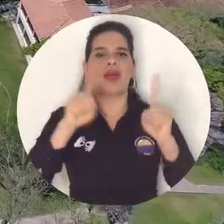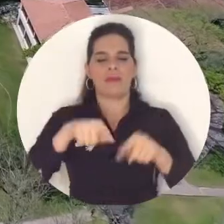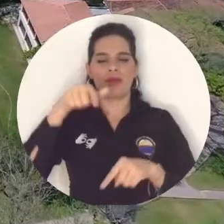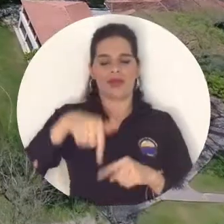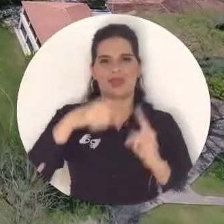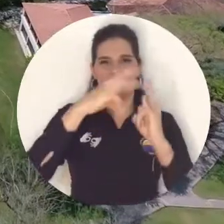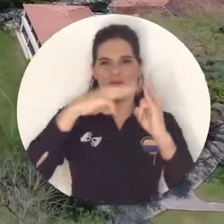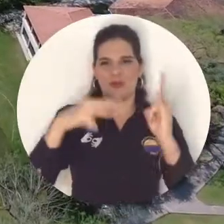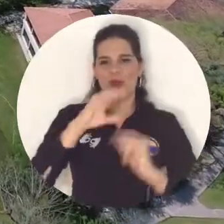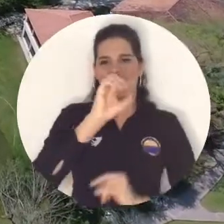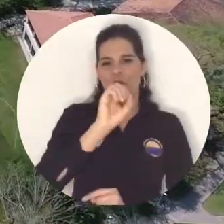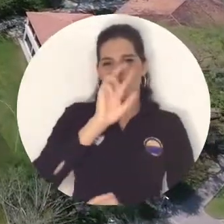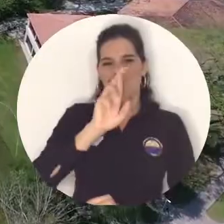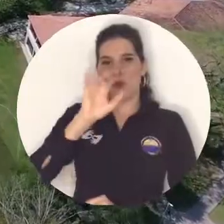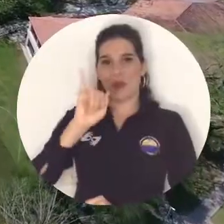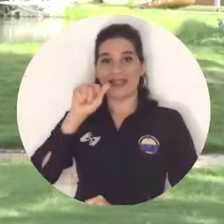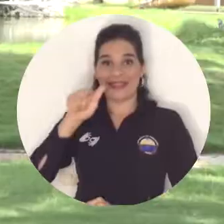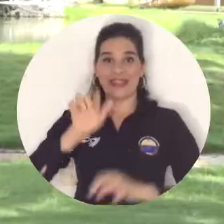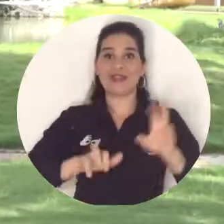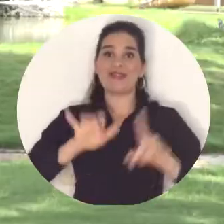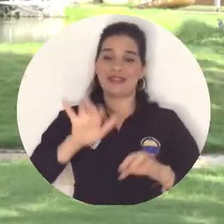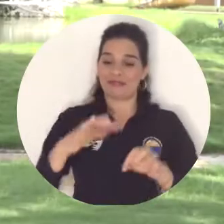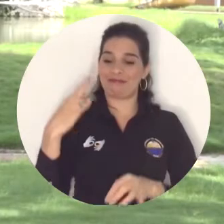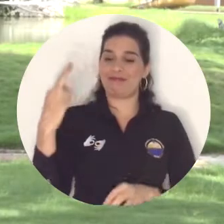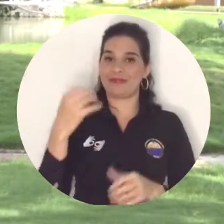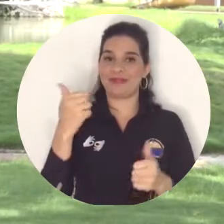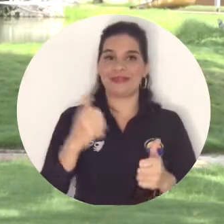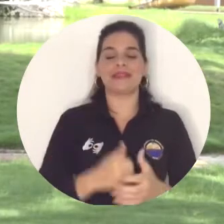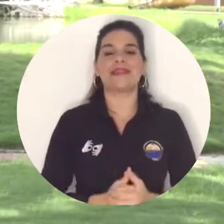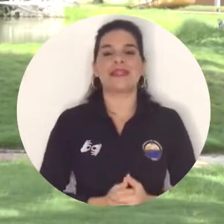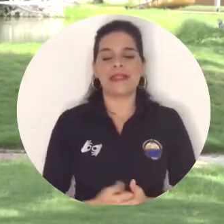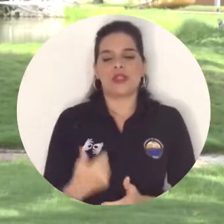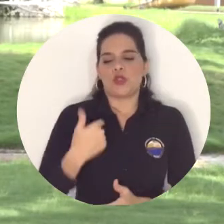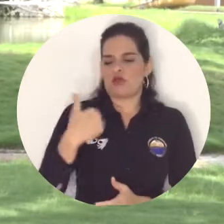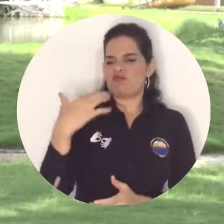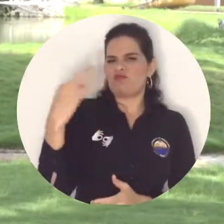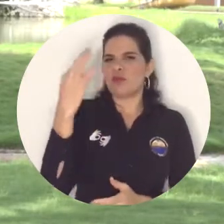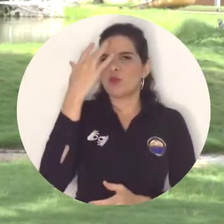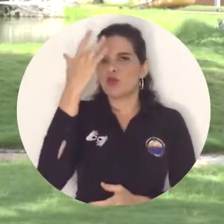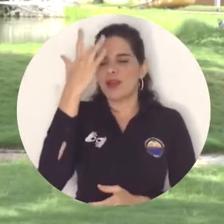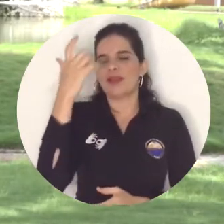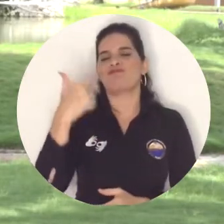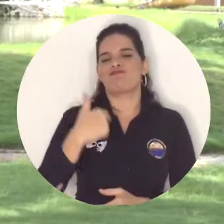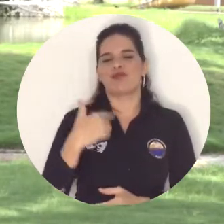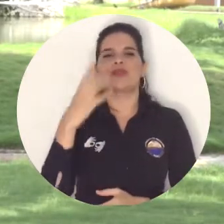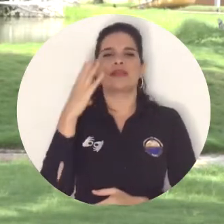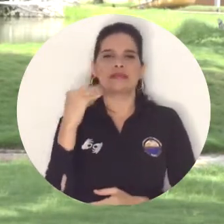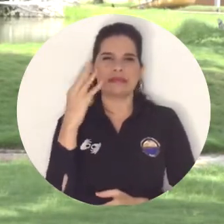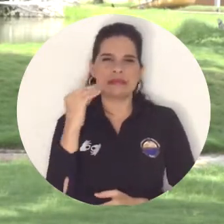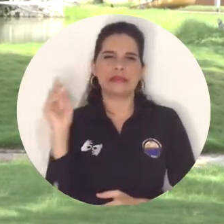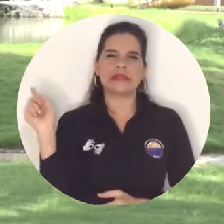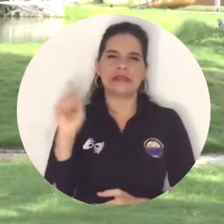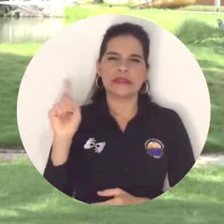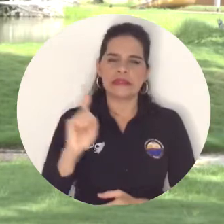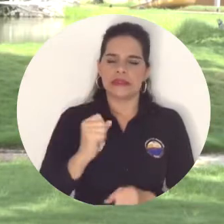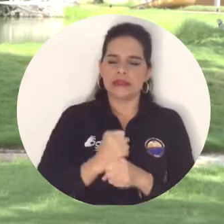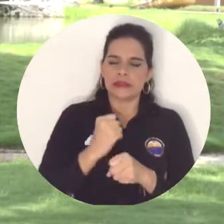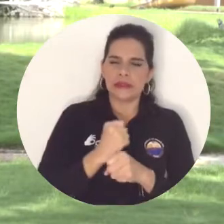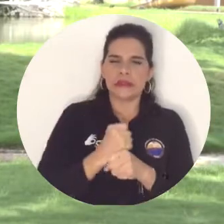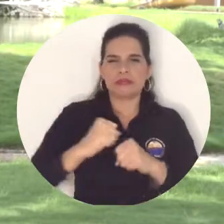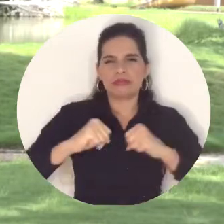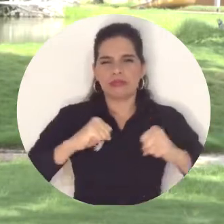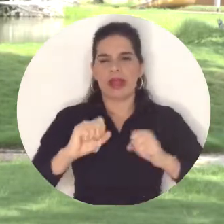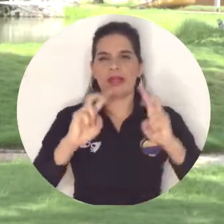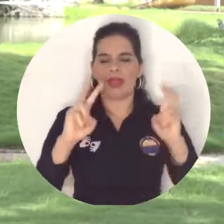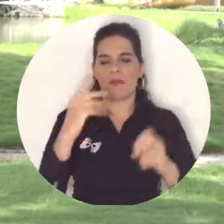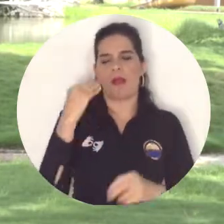Internacionales de la Alma Mater. Fui seleccionada en la convocatoria por la experiencia que tengo a lo largo de estos años trabajando específicamente